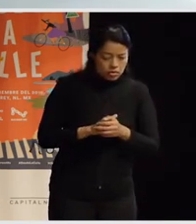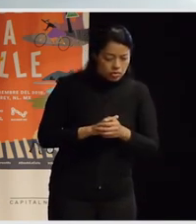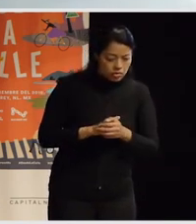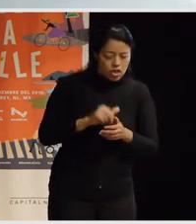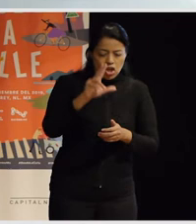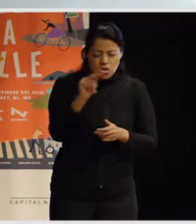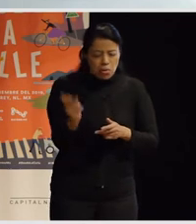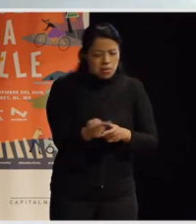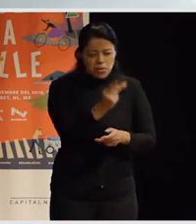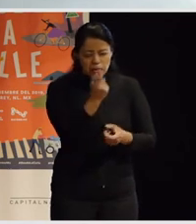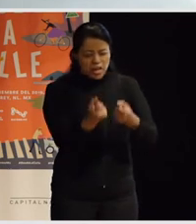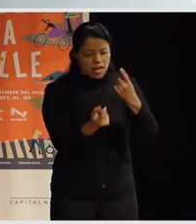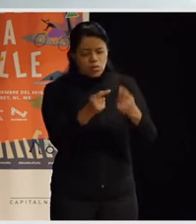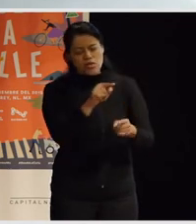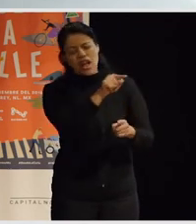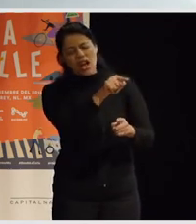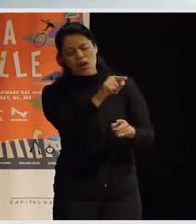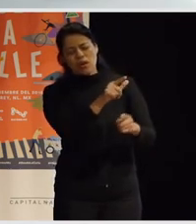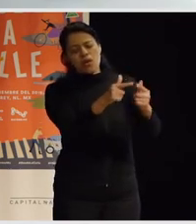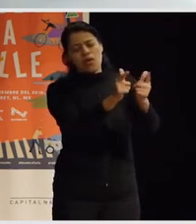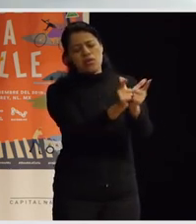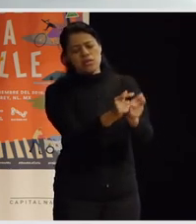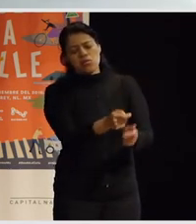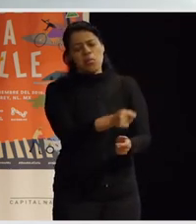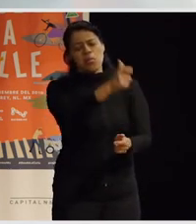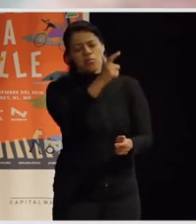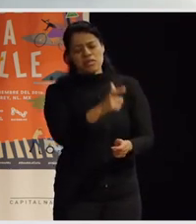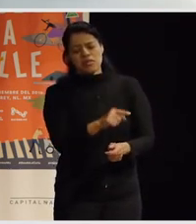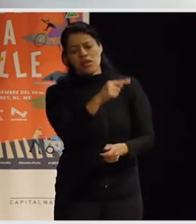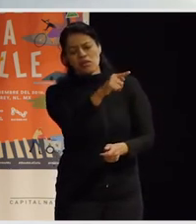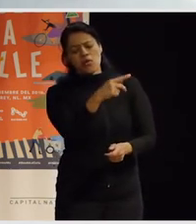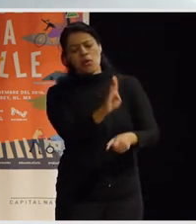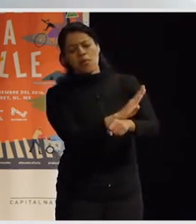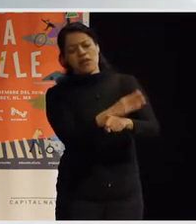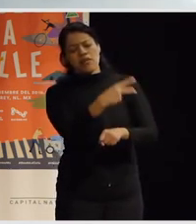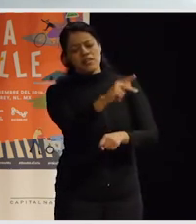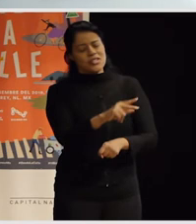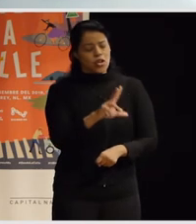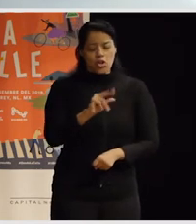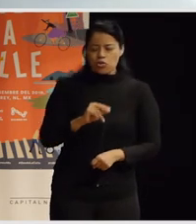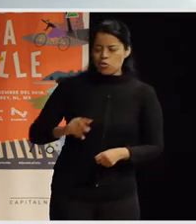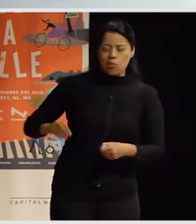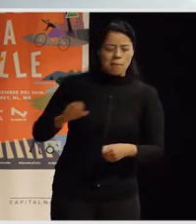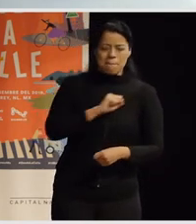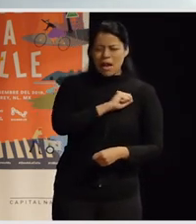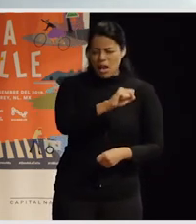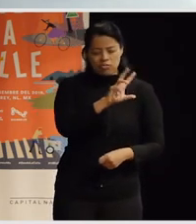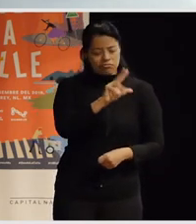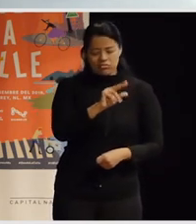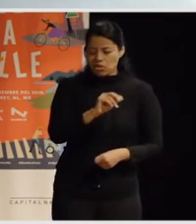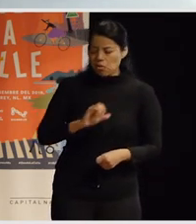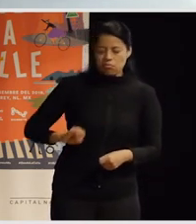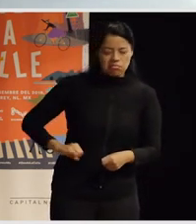privilegios y de pero no por no es una especie de culpa ¿no? no es decir porque tú eres malo malo no se trata de eso sino